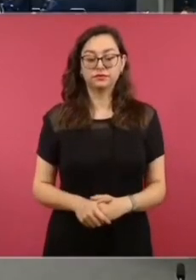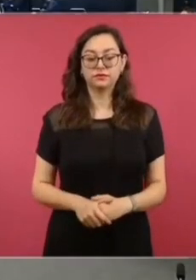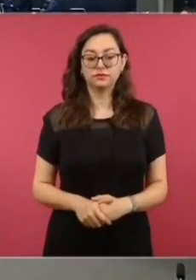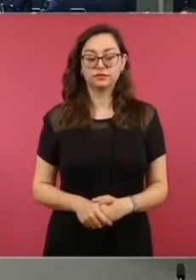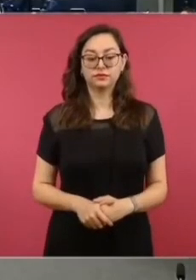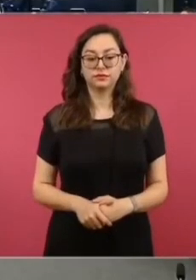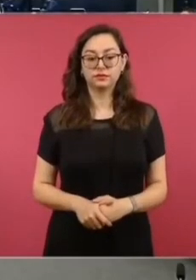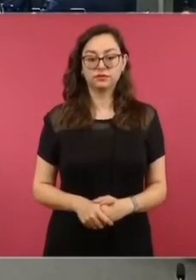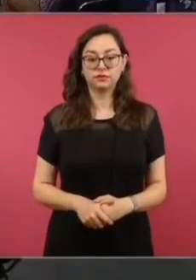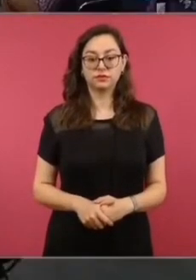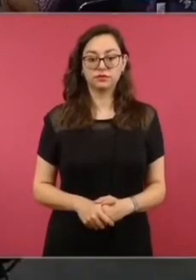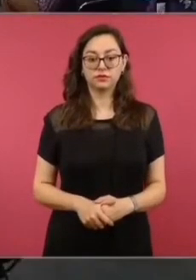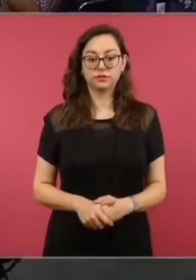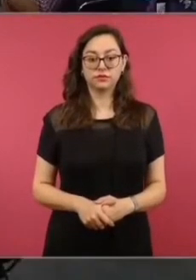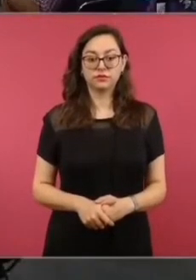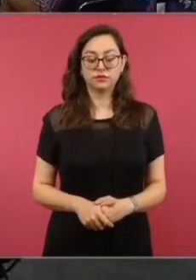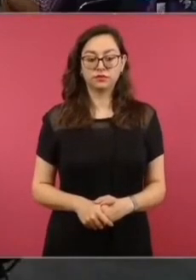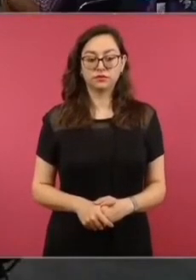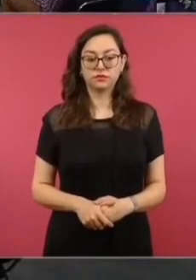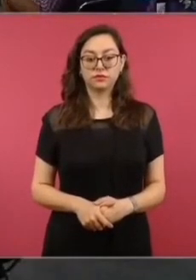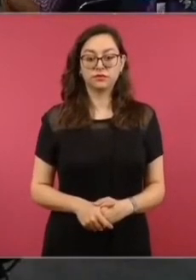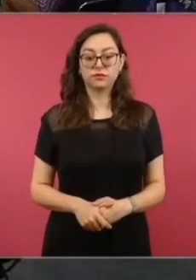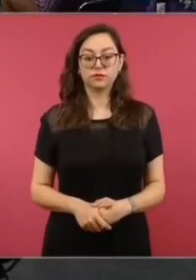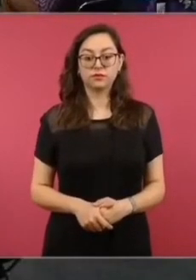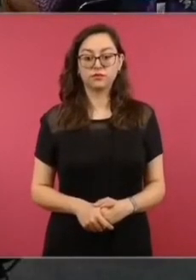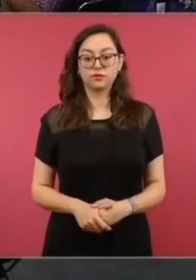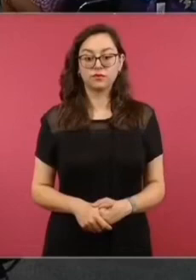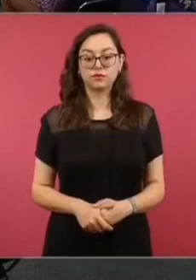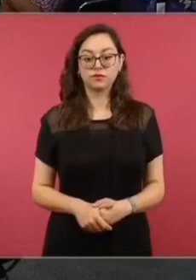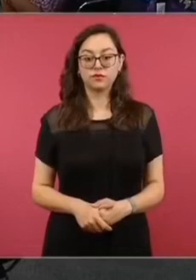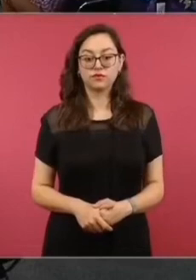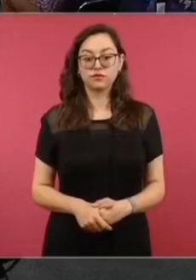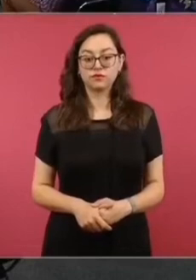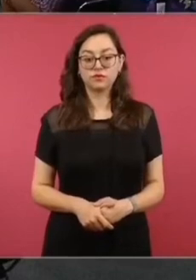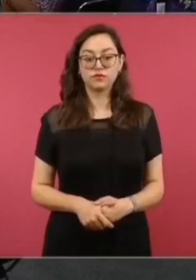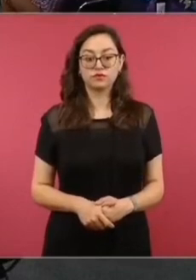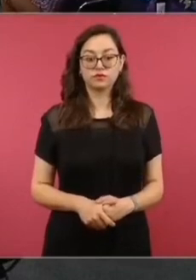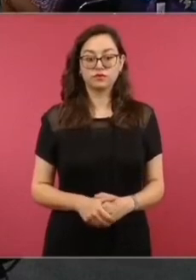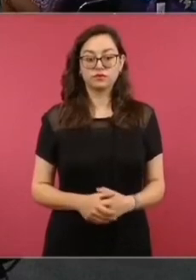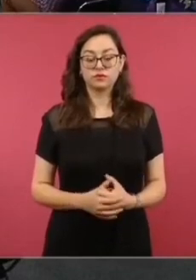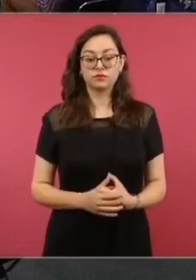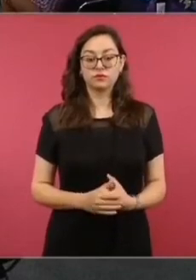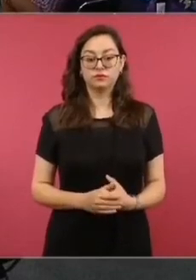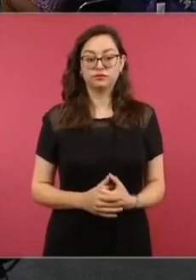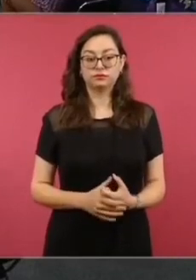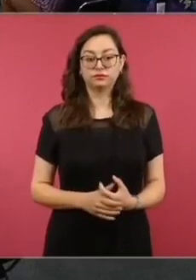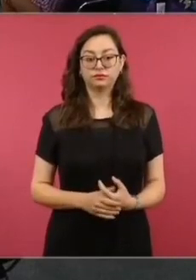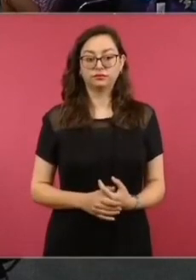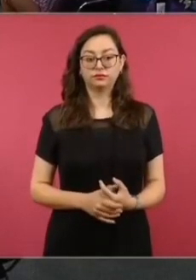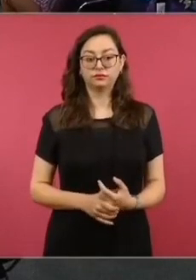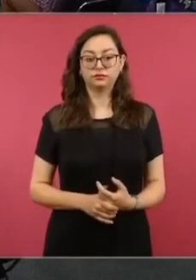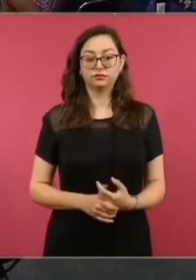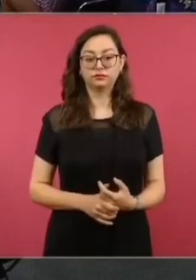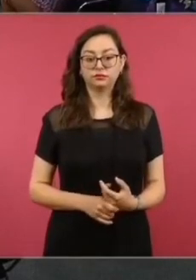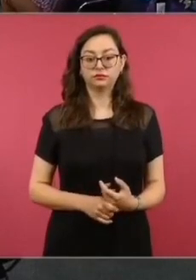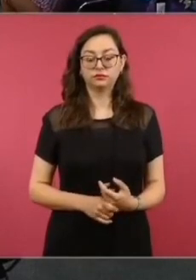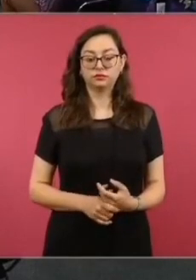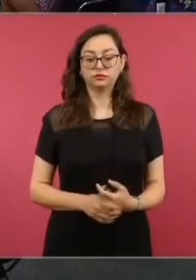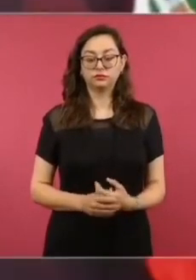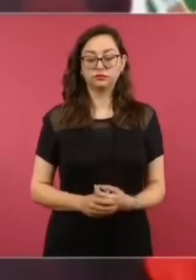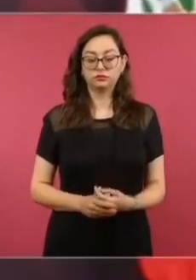regresaron a que sí denuncien porque no querían presentar denuncias? Pues es que ya